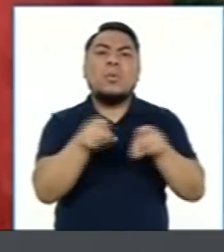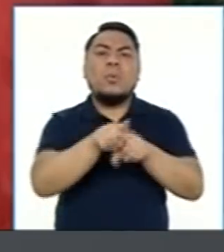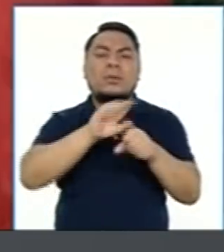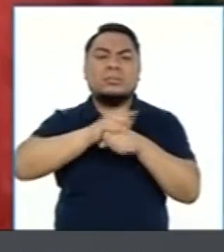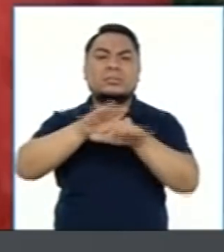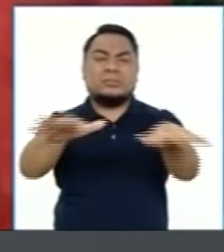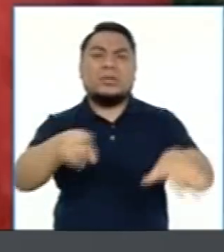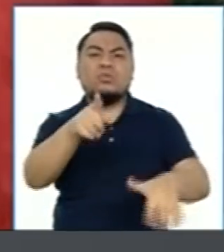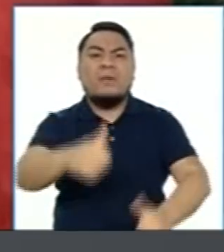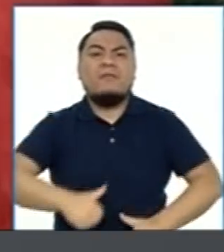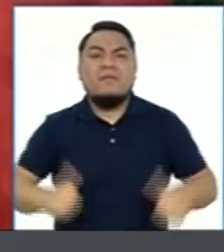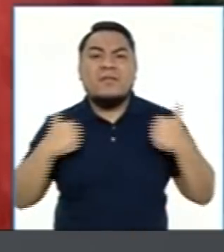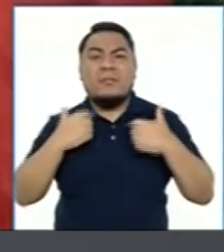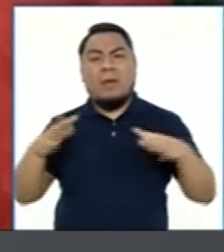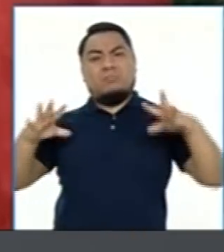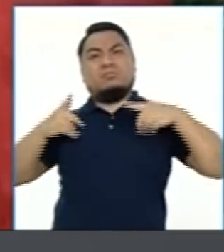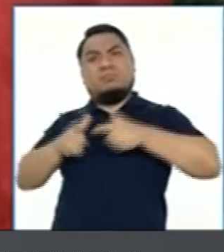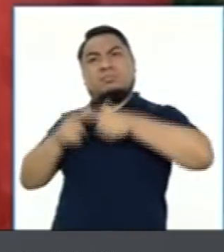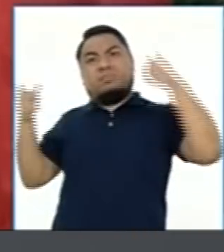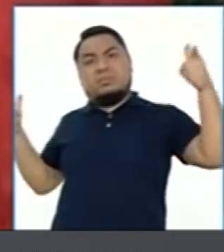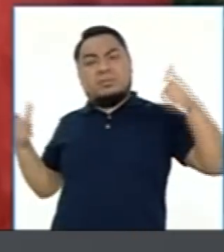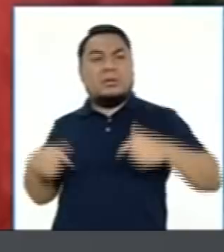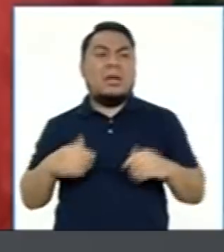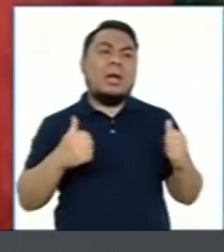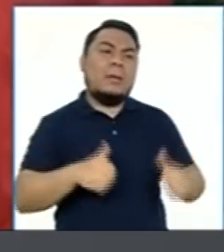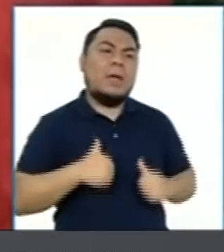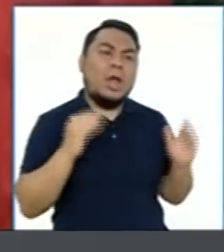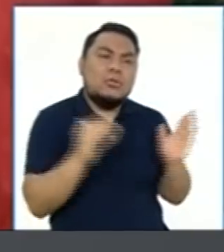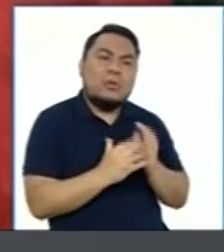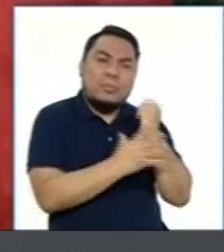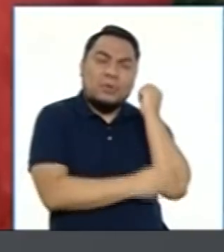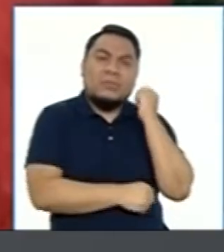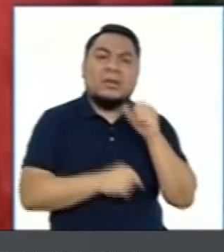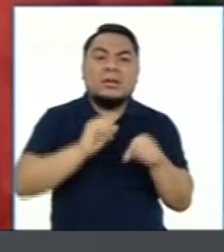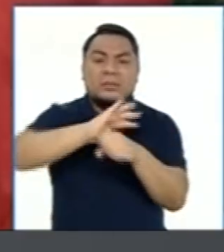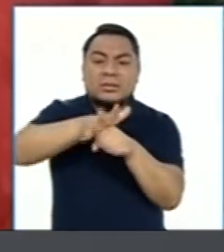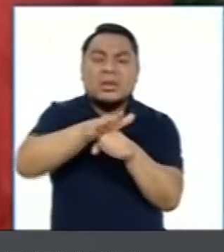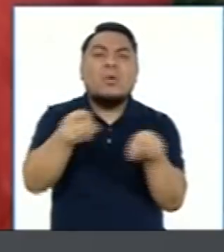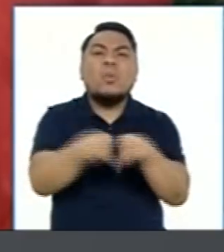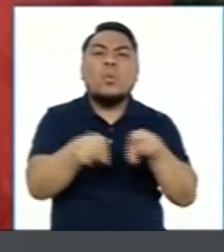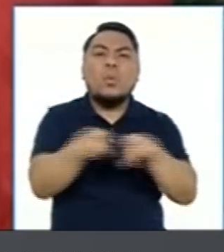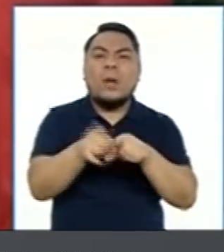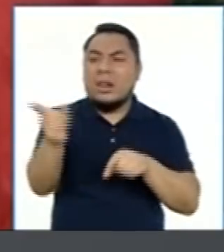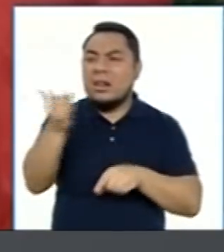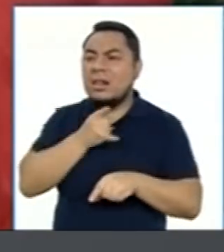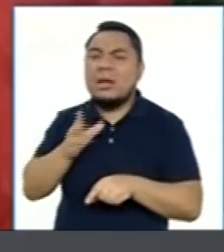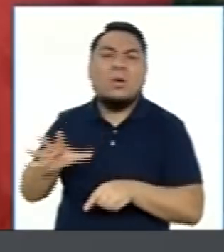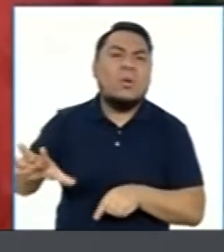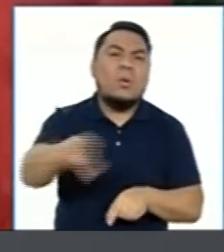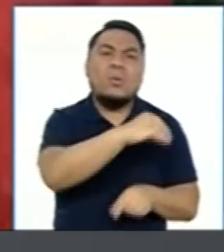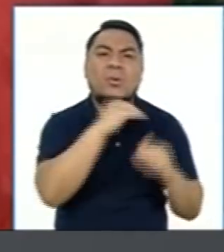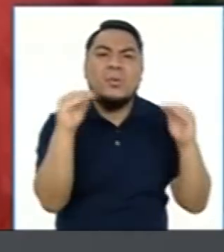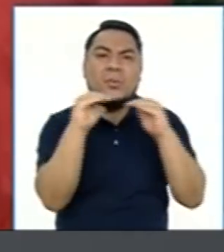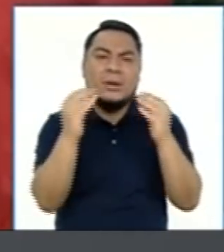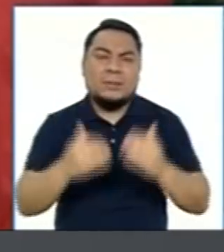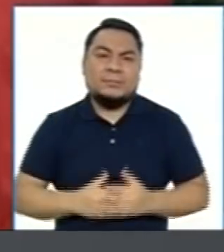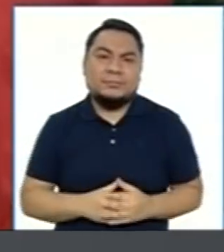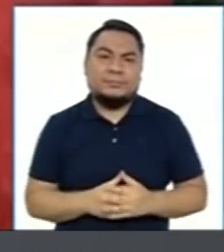Vivas donde vivas. Es decir, el virus trata a todos los seres humanos por igual.